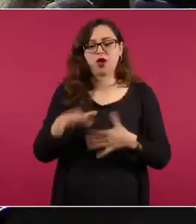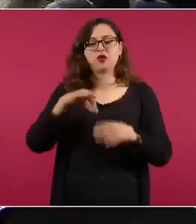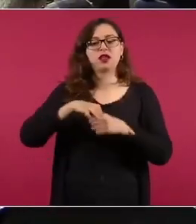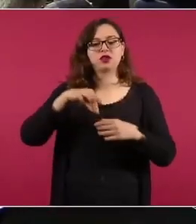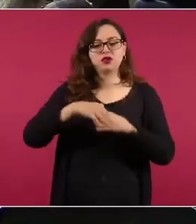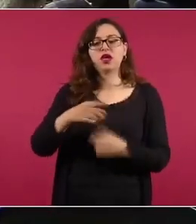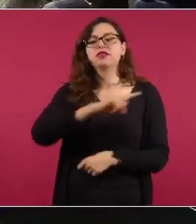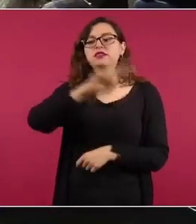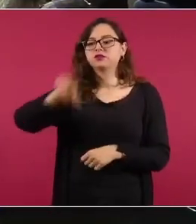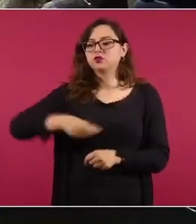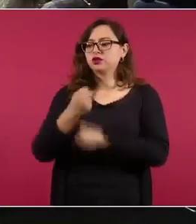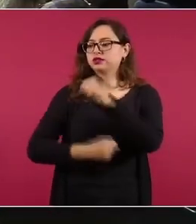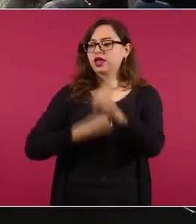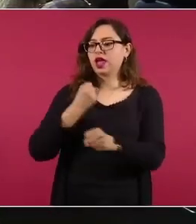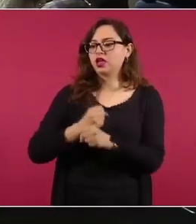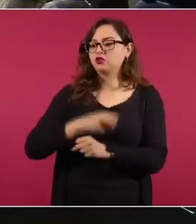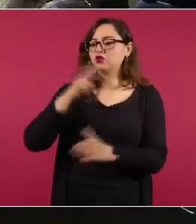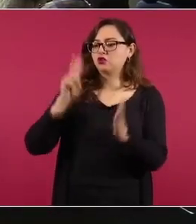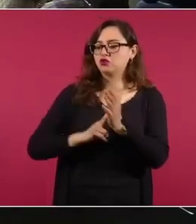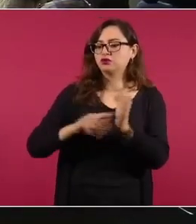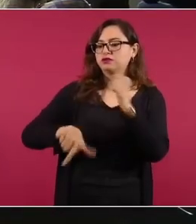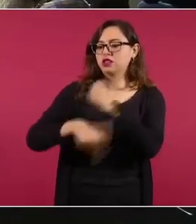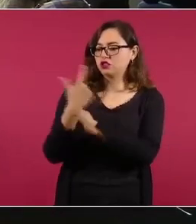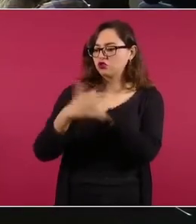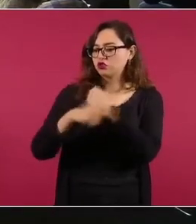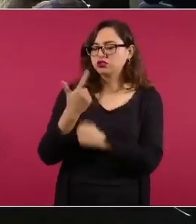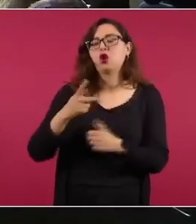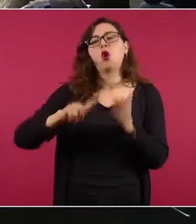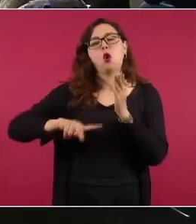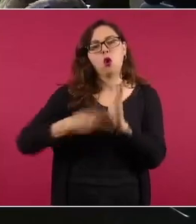decepcionados los más